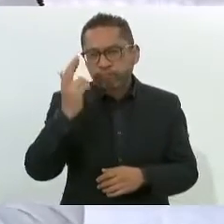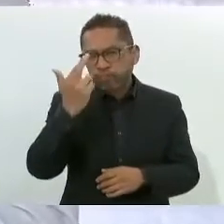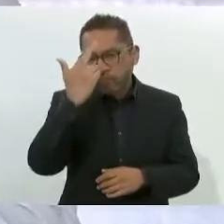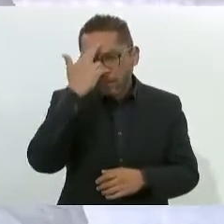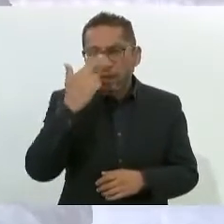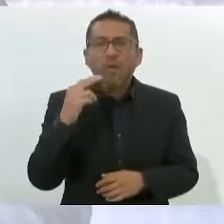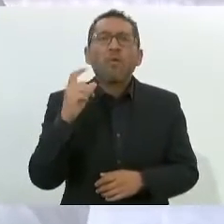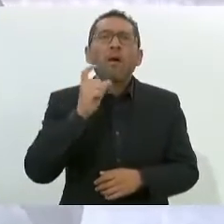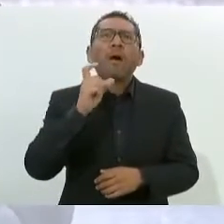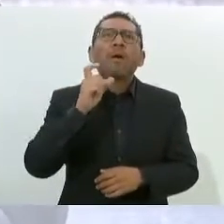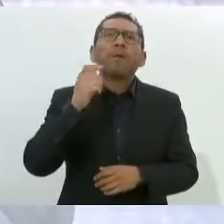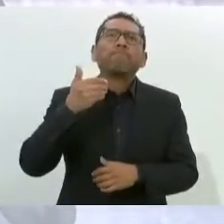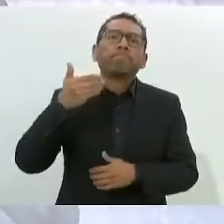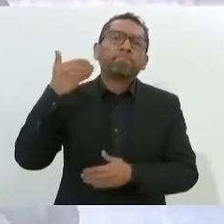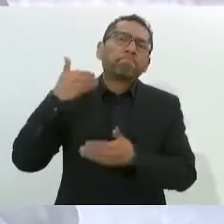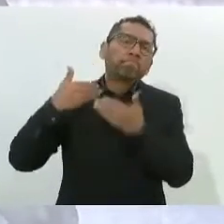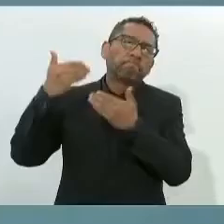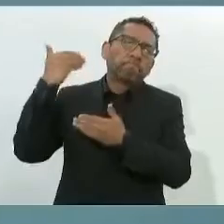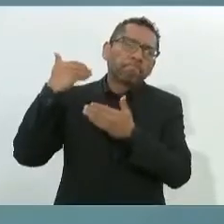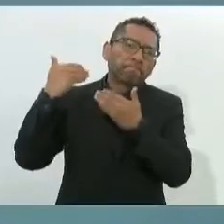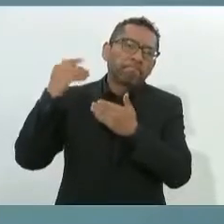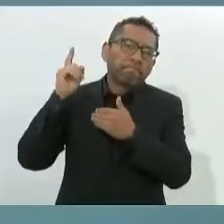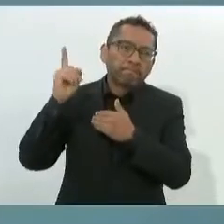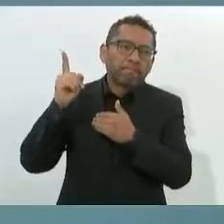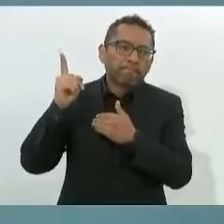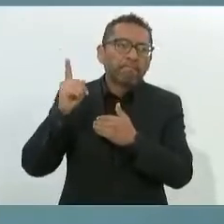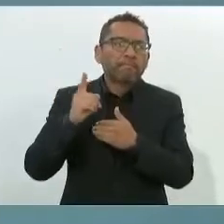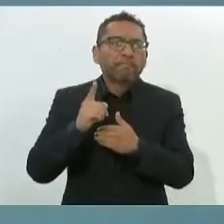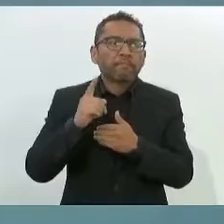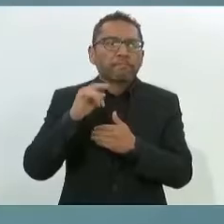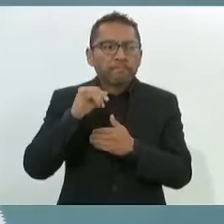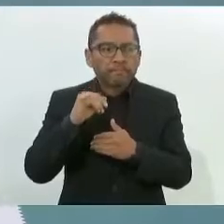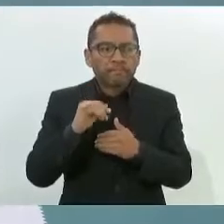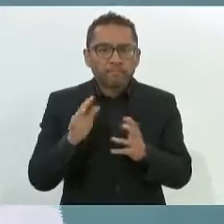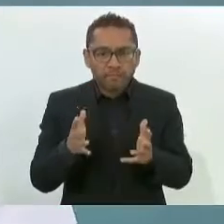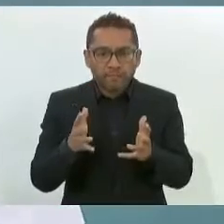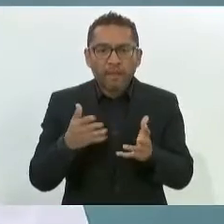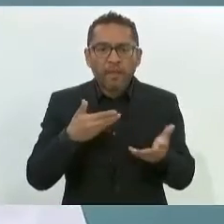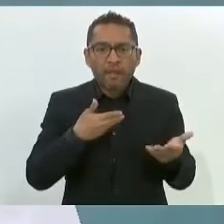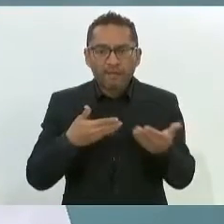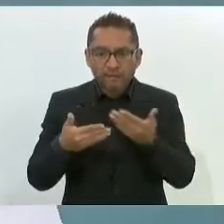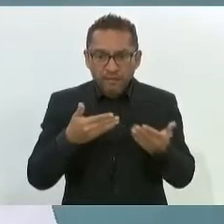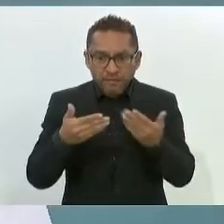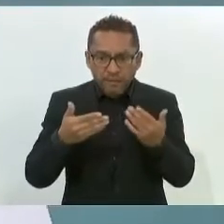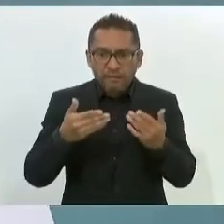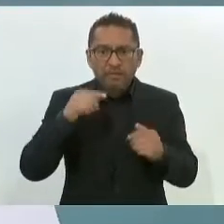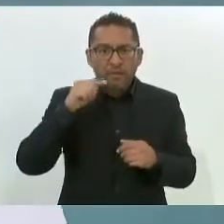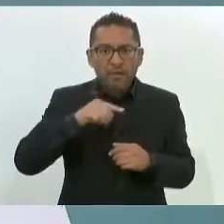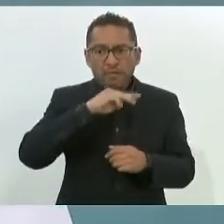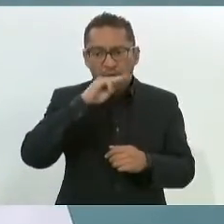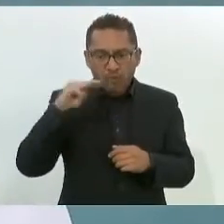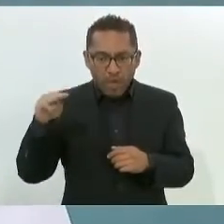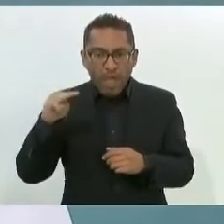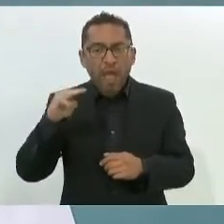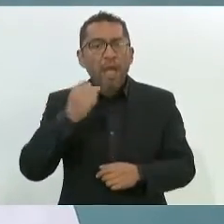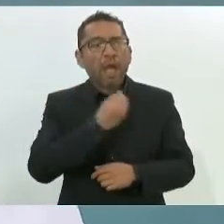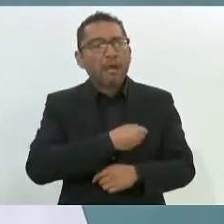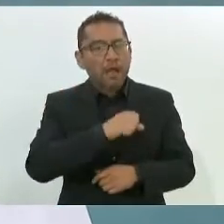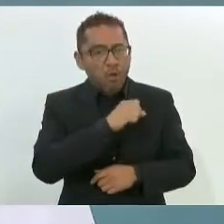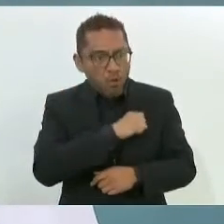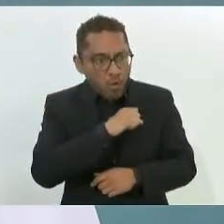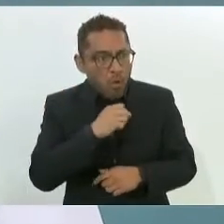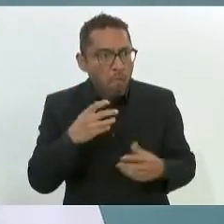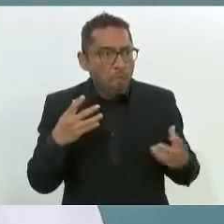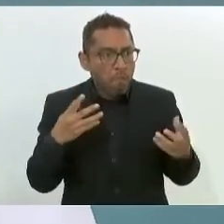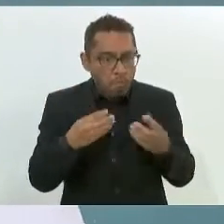estuvimos en Cualcomán, ahí firmé yo la adhesión de los servicios de Michoacán de salud al INSABE,